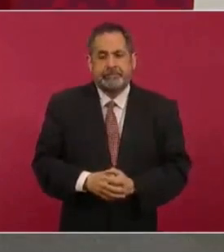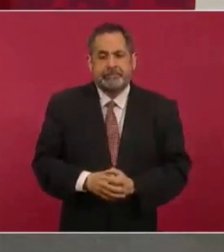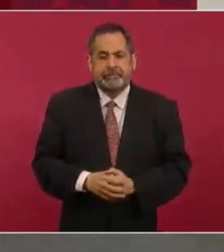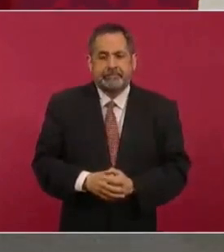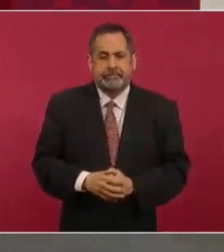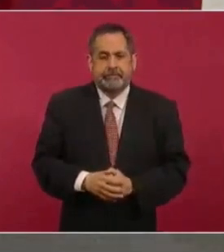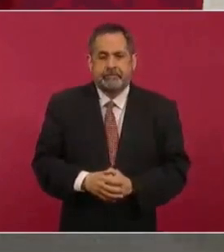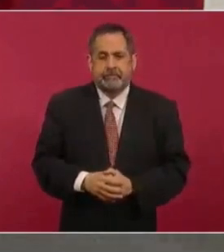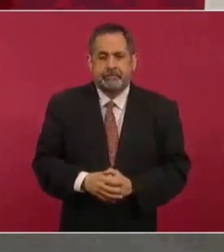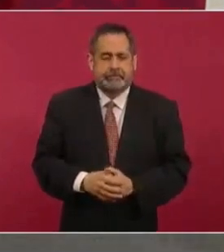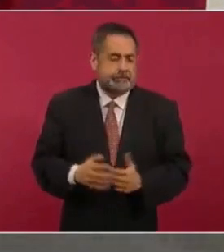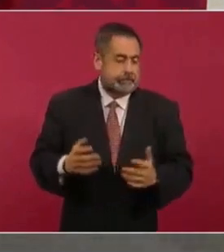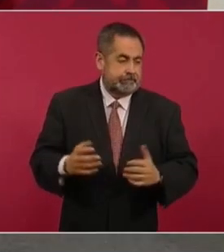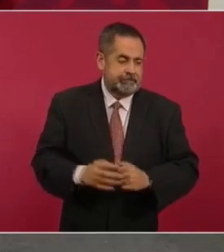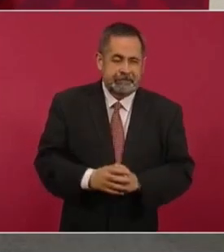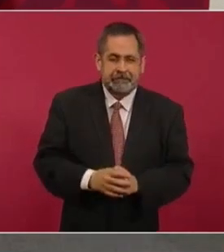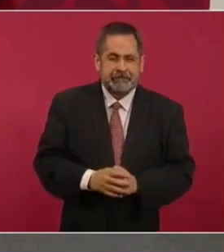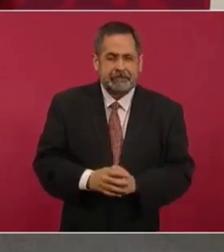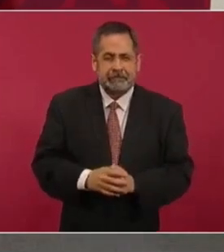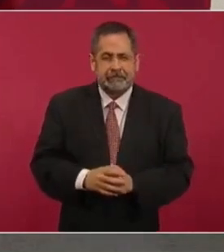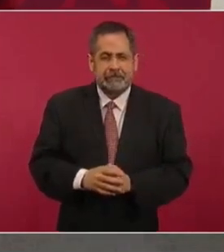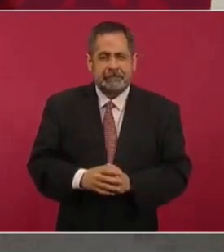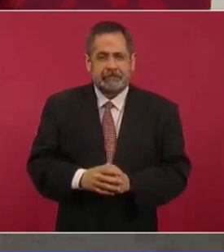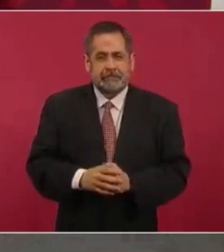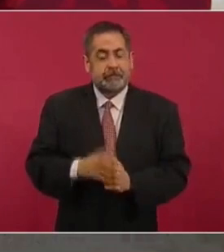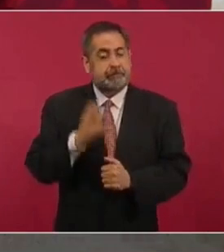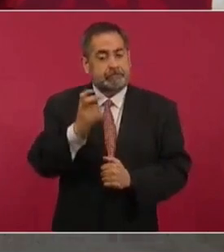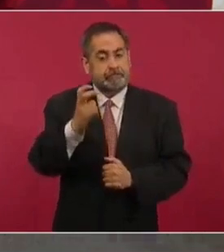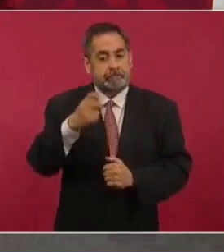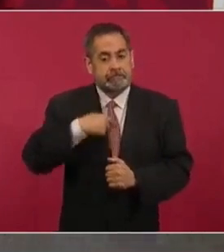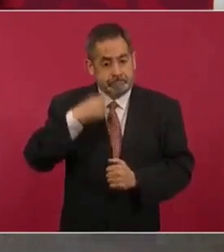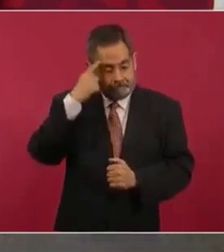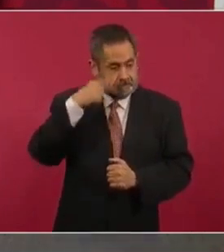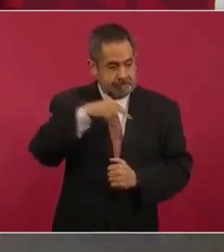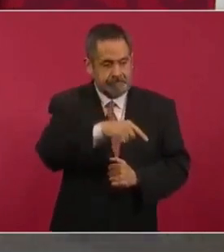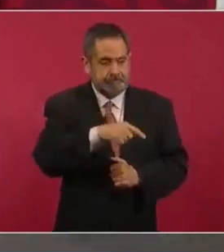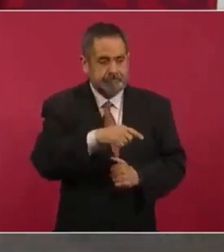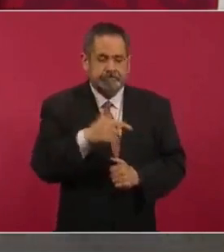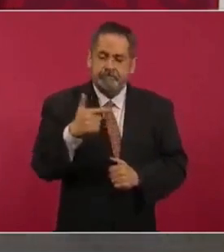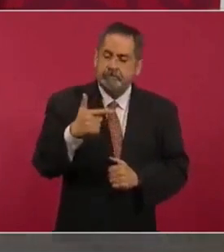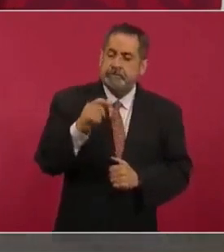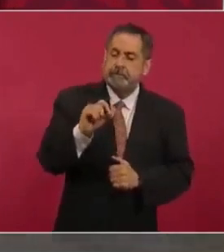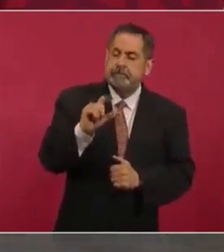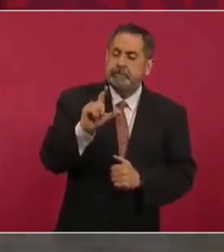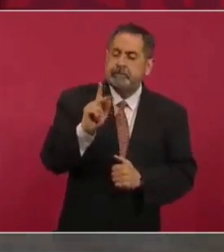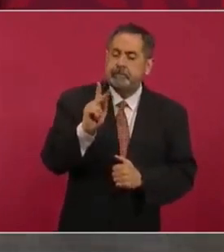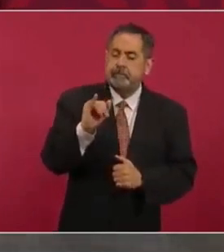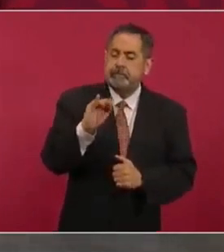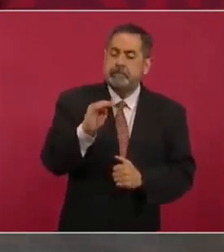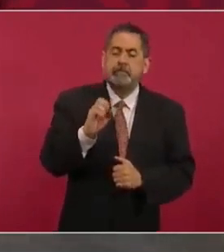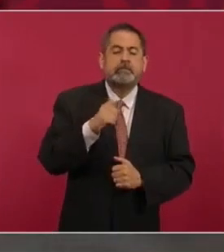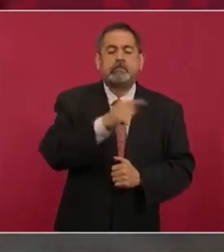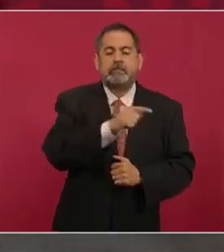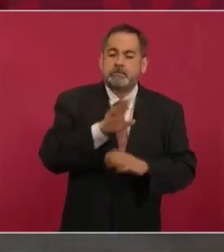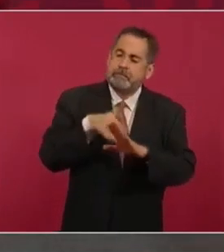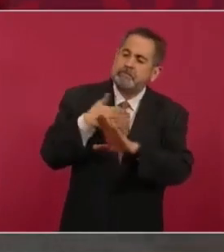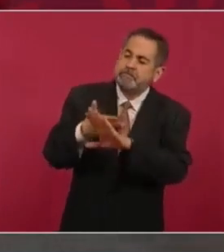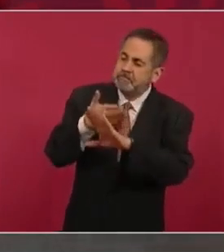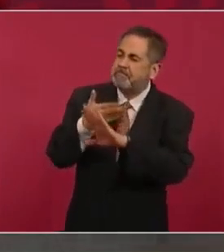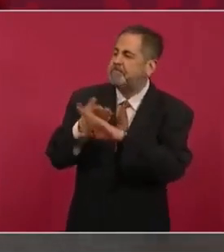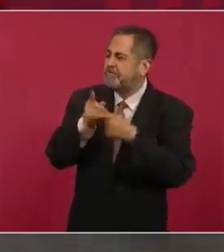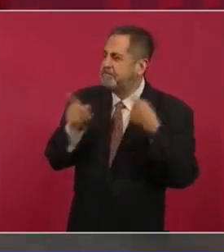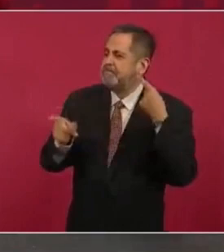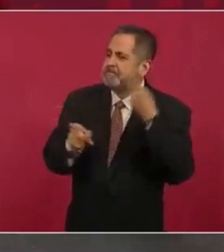Entonces, cuando hablo de golpismo es eso, a eso me refiero,